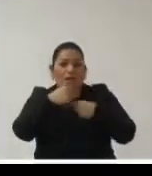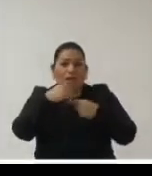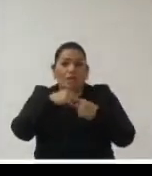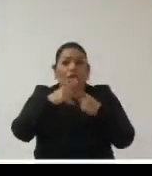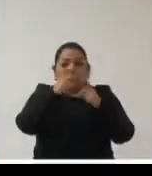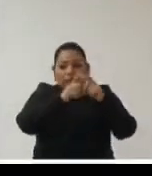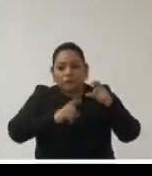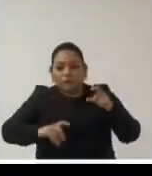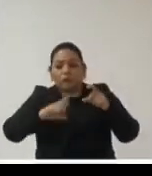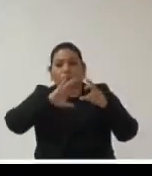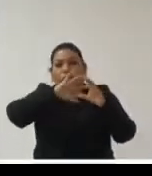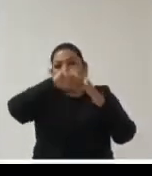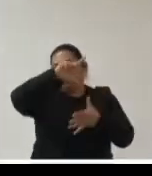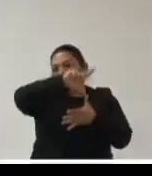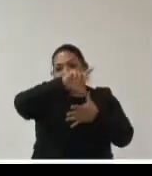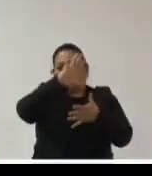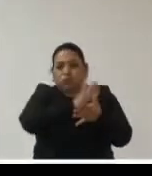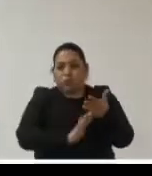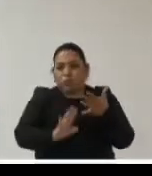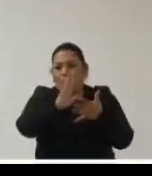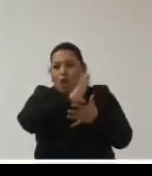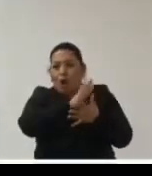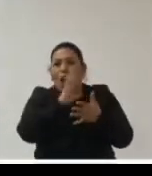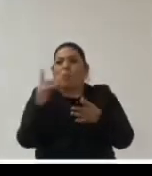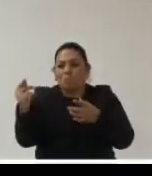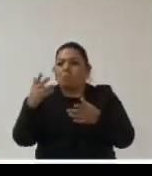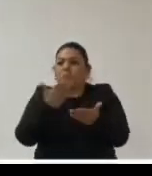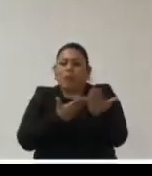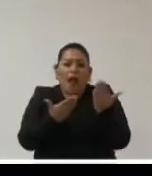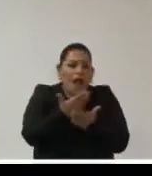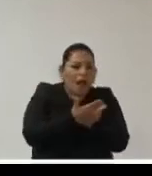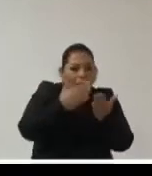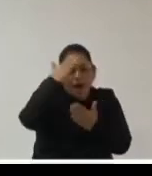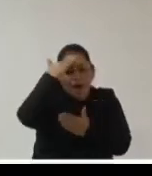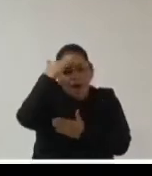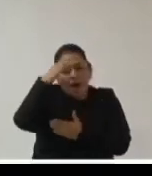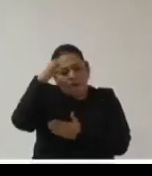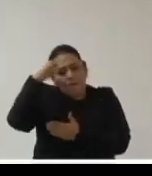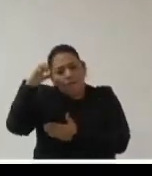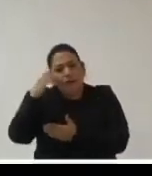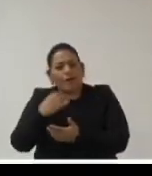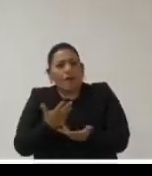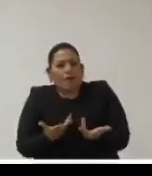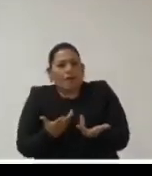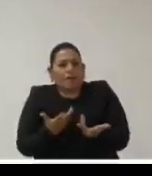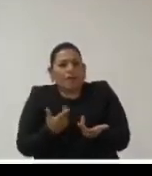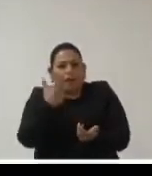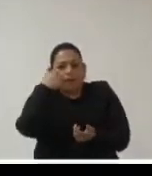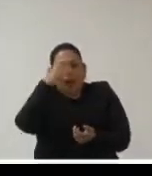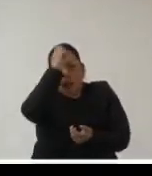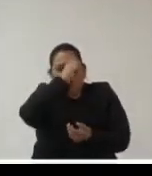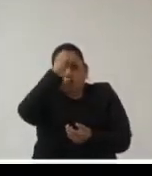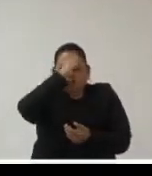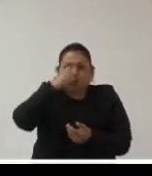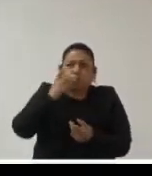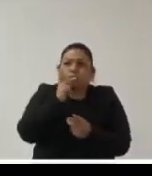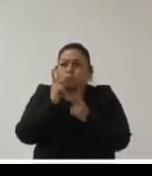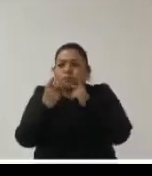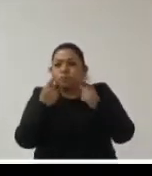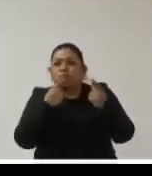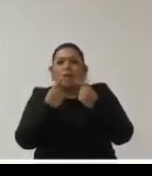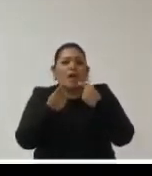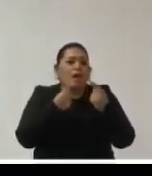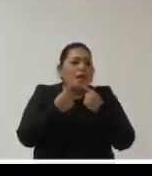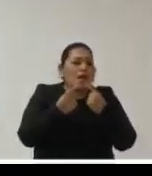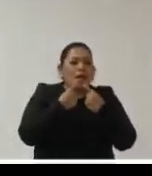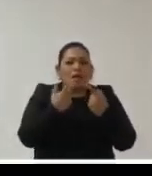misión sobre todo los organismos públicos y las organizaciones en el fondo que estamos en la defensa de derechos fundamentales que